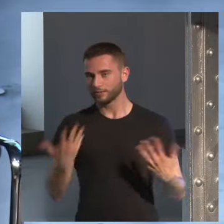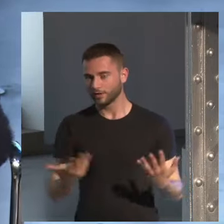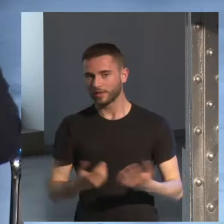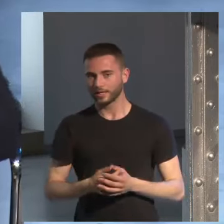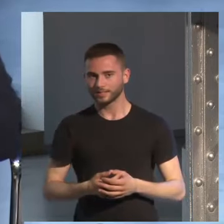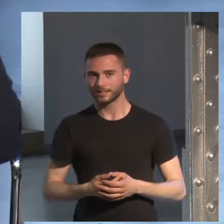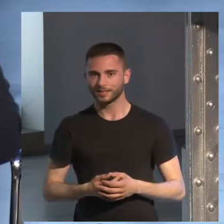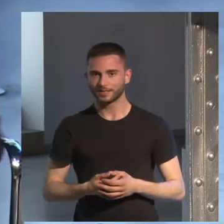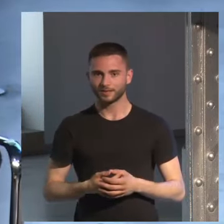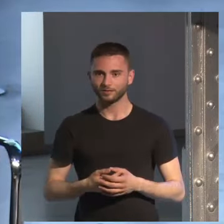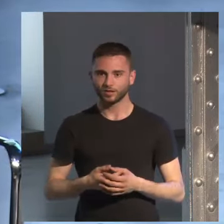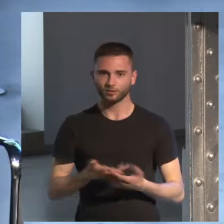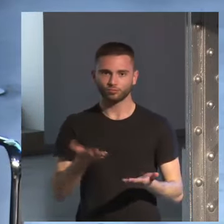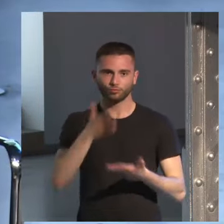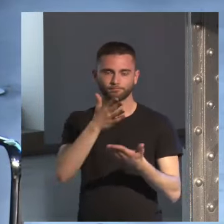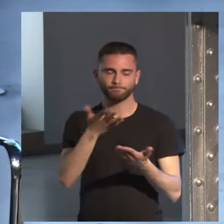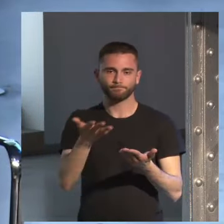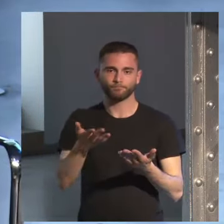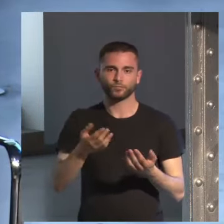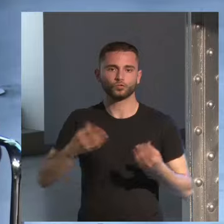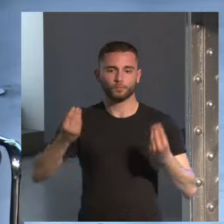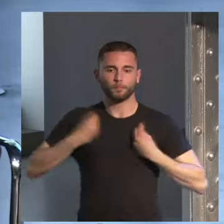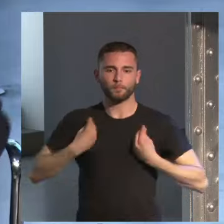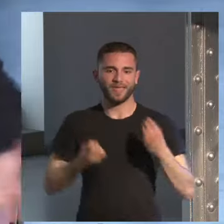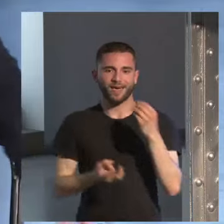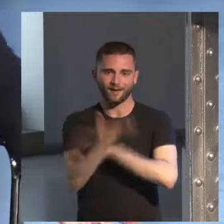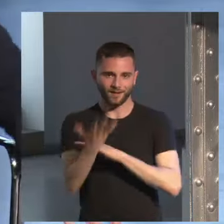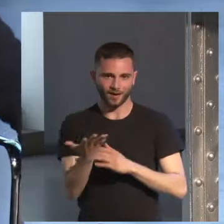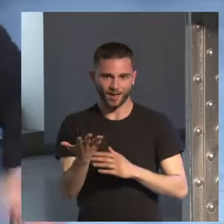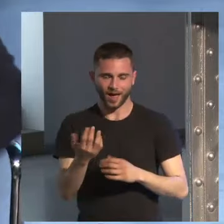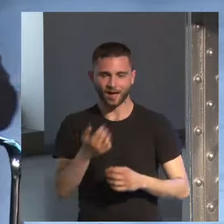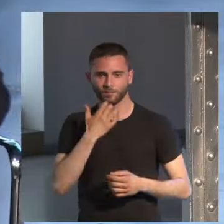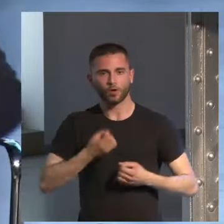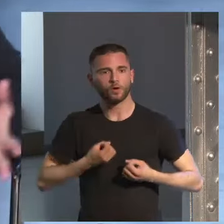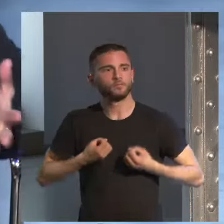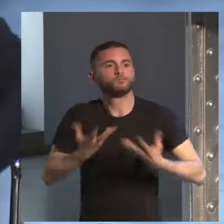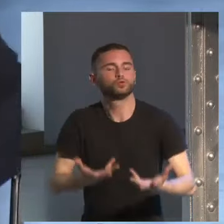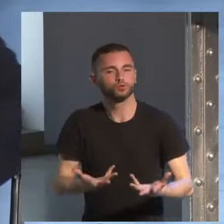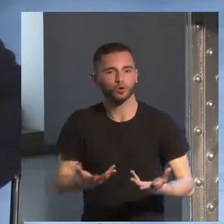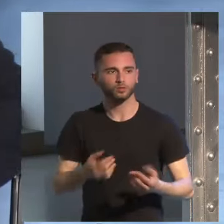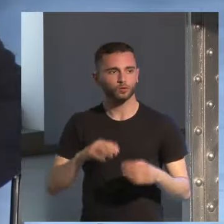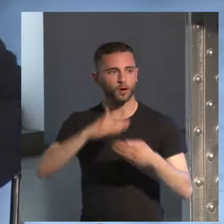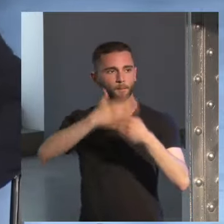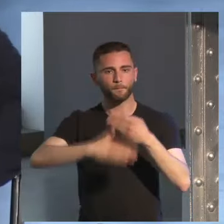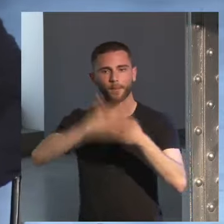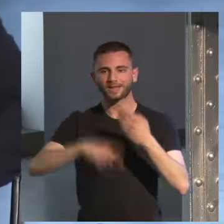su propio parámetro y hay veces por impulsos igual que todo el mundo pues una portada que te parece maravillosa un